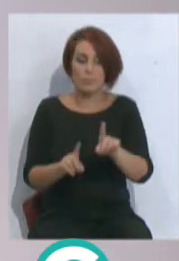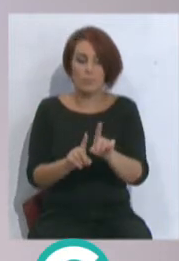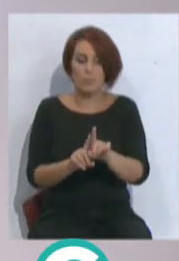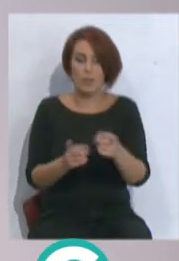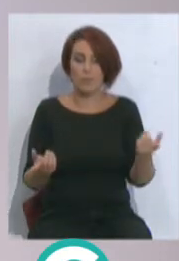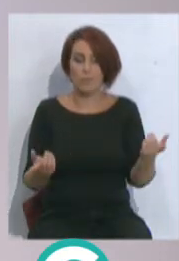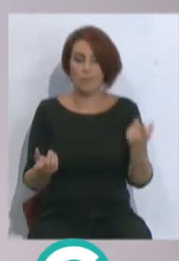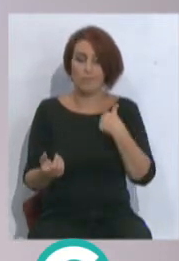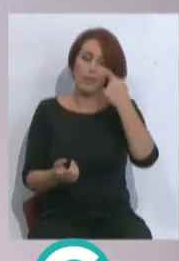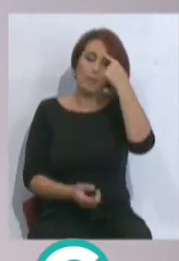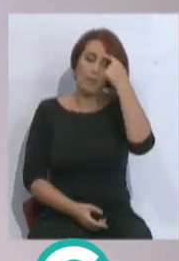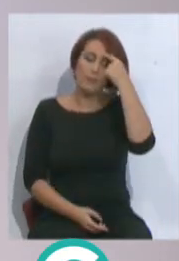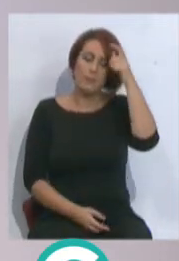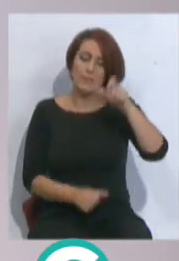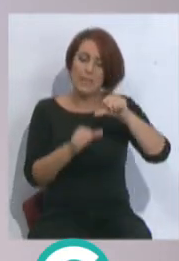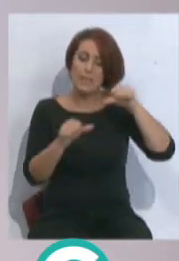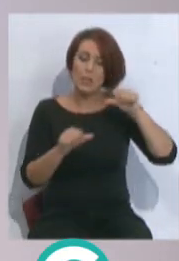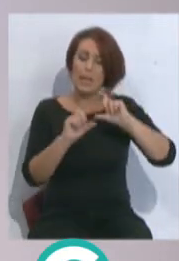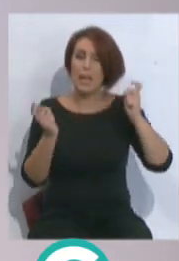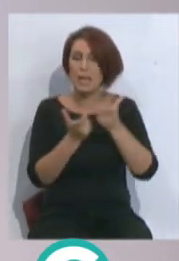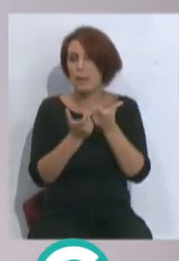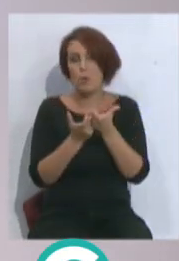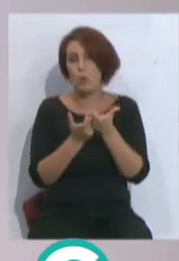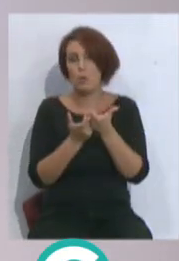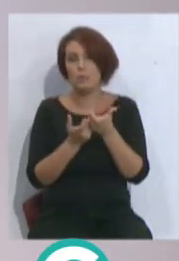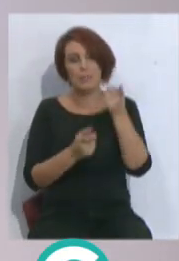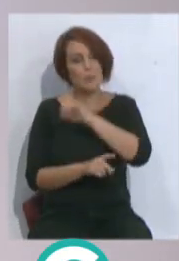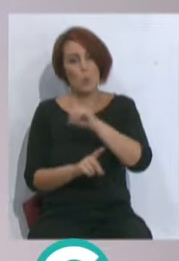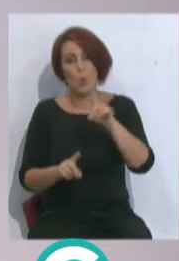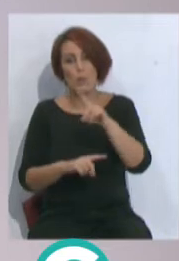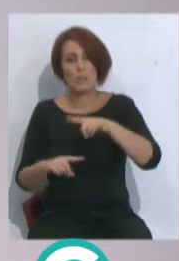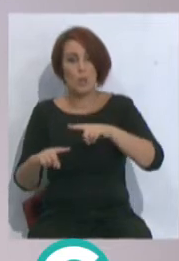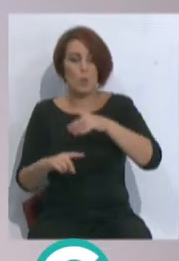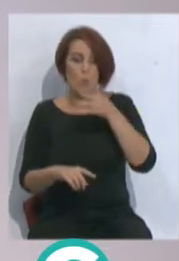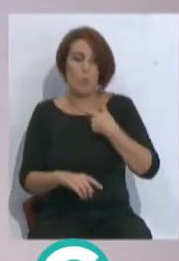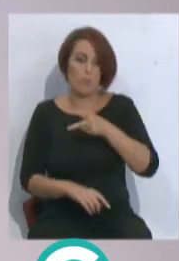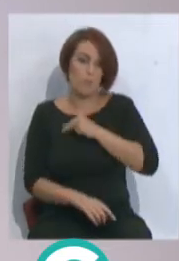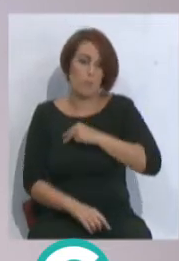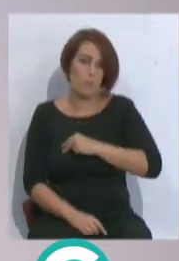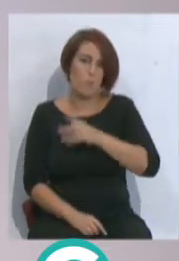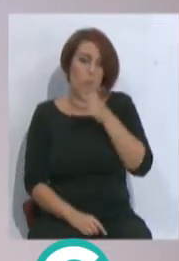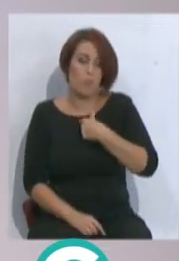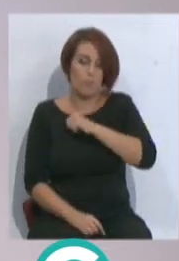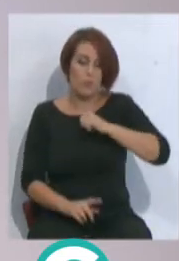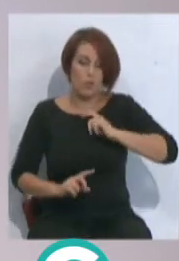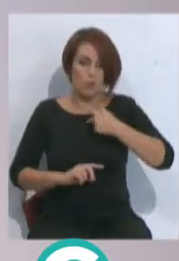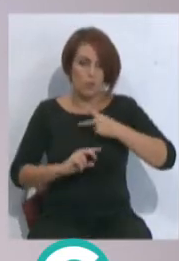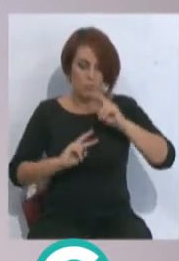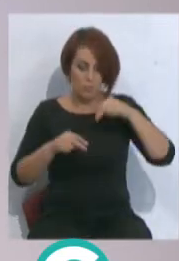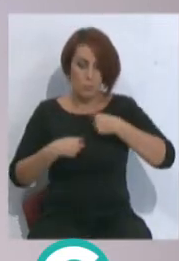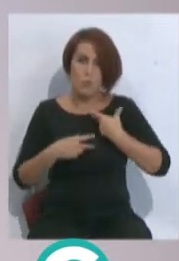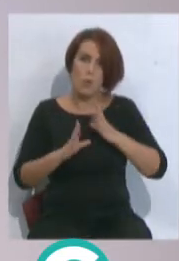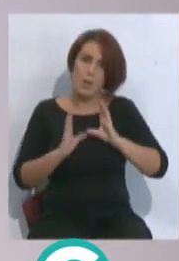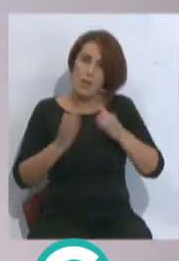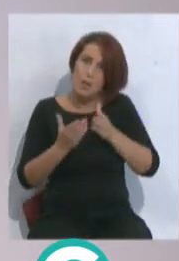a echar de menos la trayectoria del equipo, mucho menos la trayectoria del entrenador, porque ha conseguido todos los méritos, por méritos propios, junto con la plantilla.